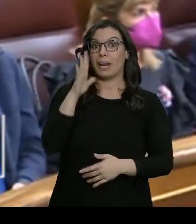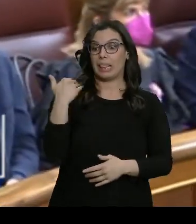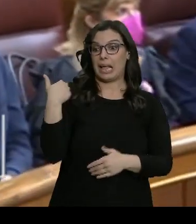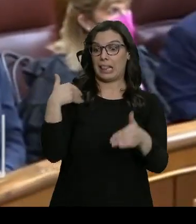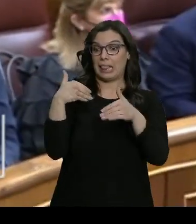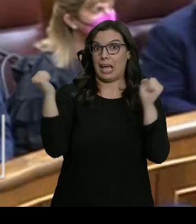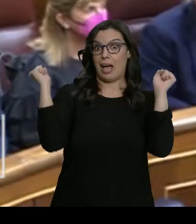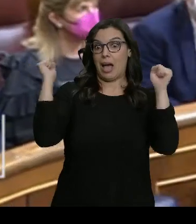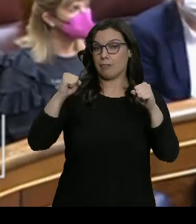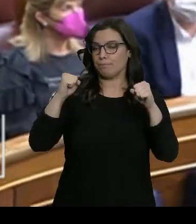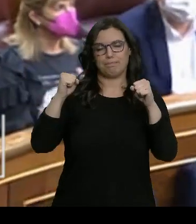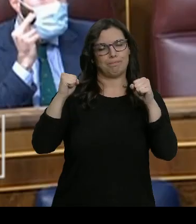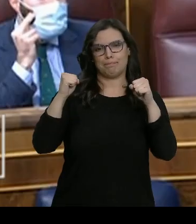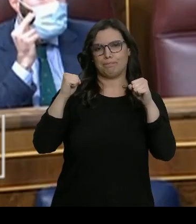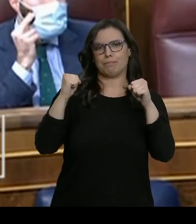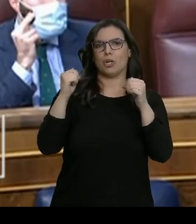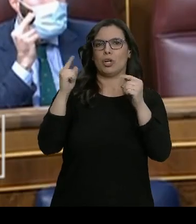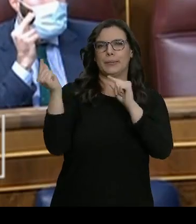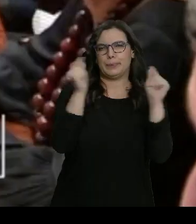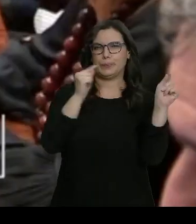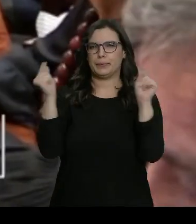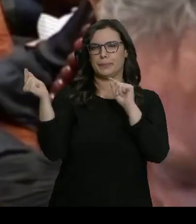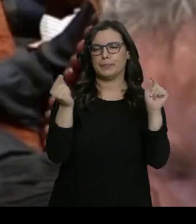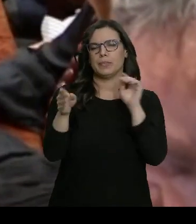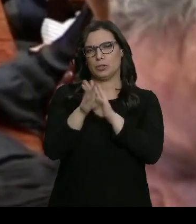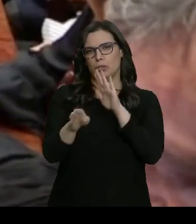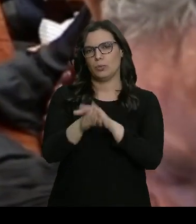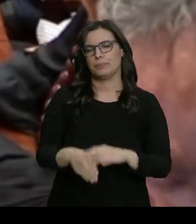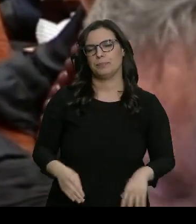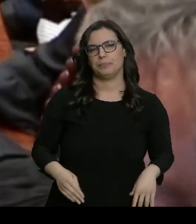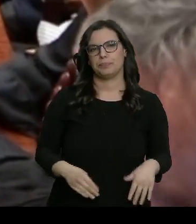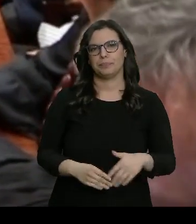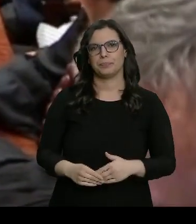próximo el acuerdo, se han mantenido las diferencias entre ambas formaciones.